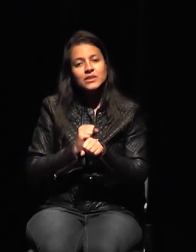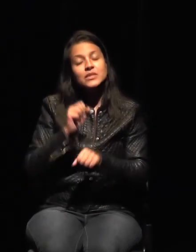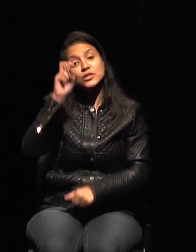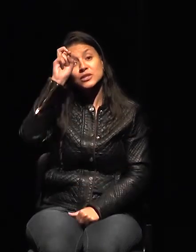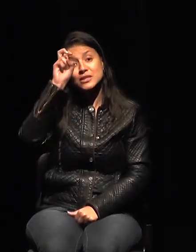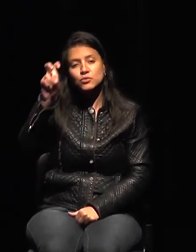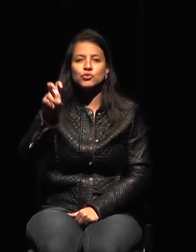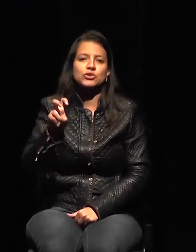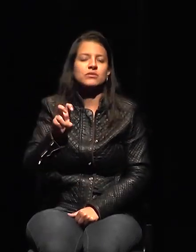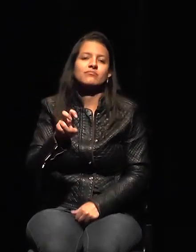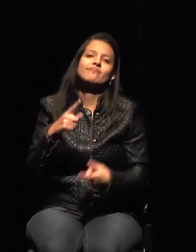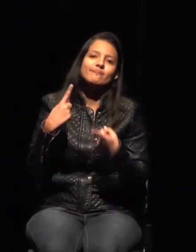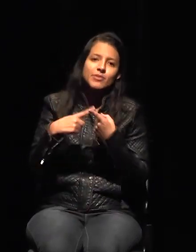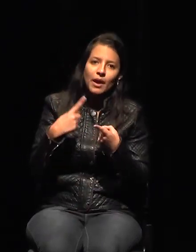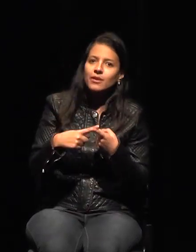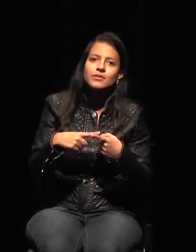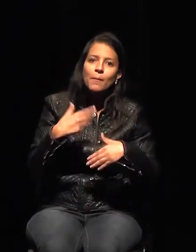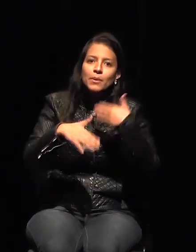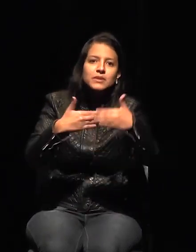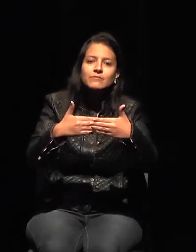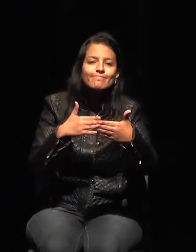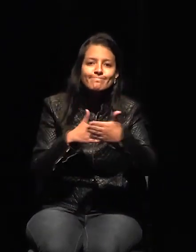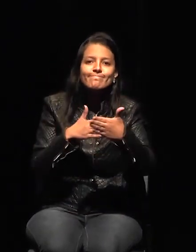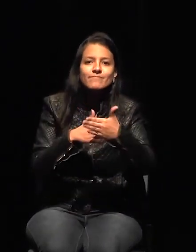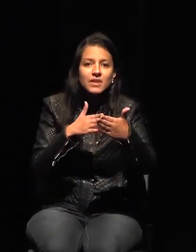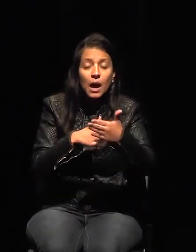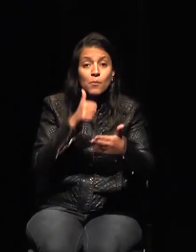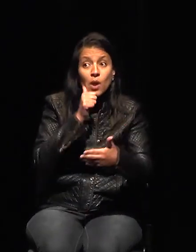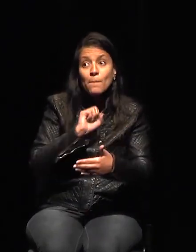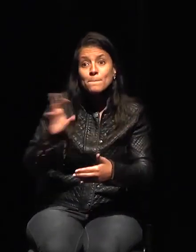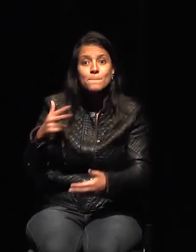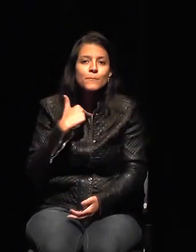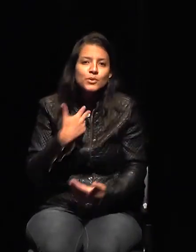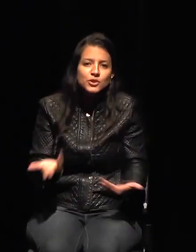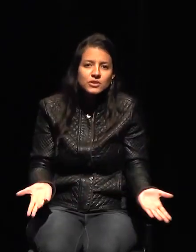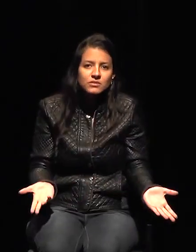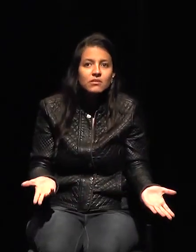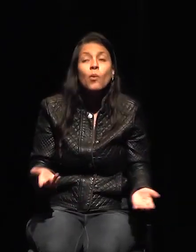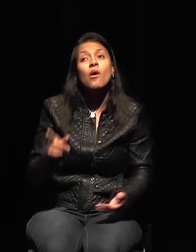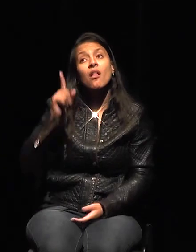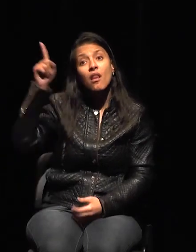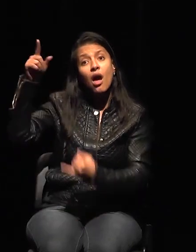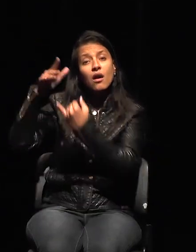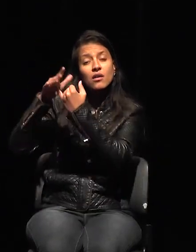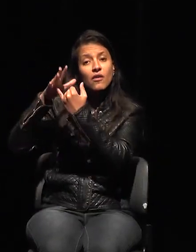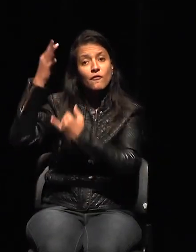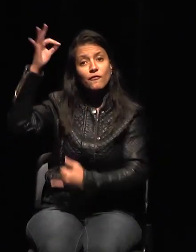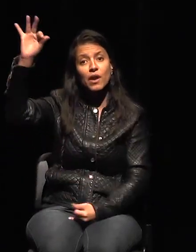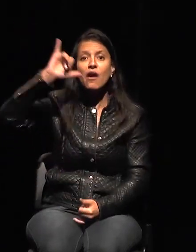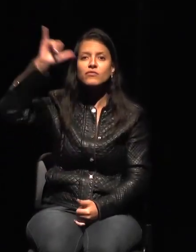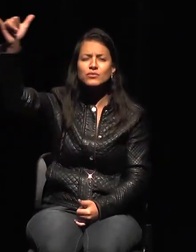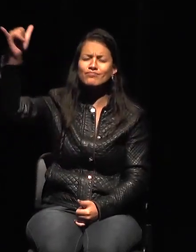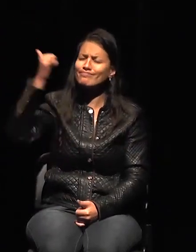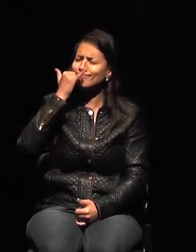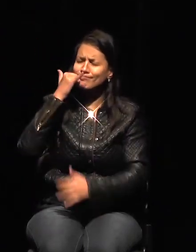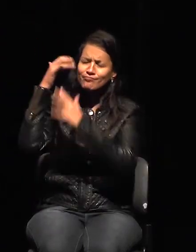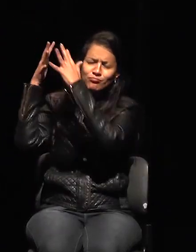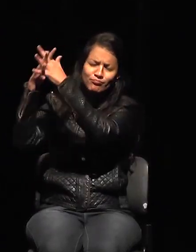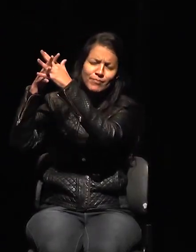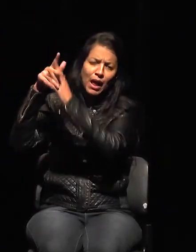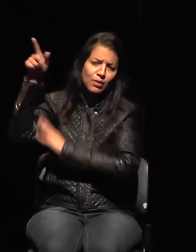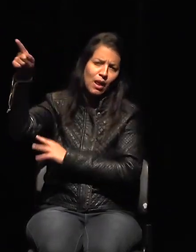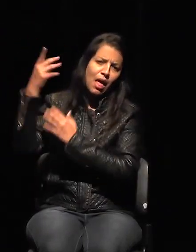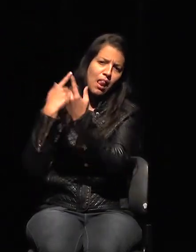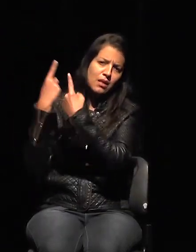vino acompañando la carga tuvo que estar cinco días en el aeropuerto. Imagínense, tenemos que actuar en conjunto en defensa de la